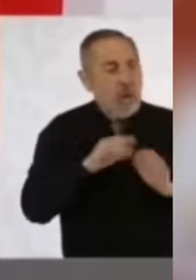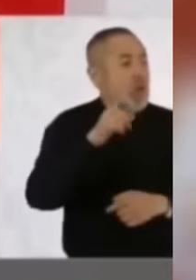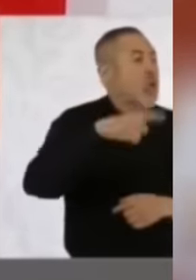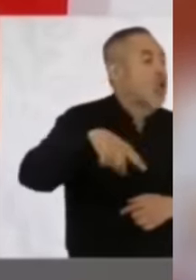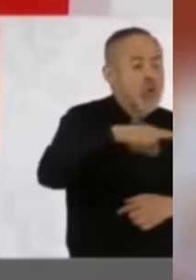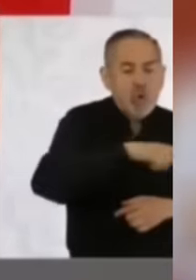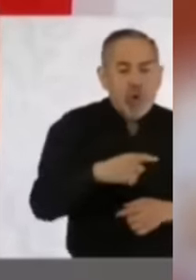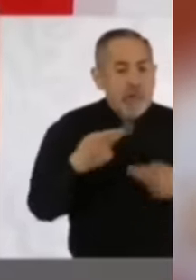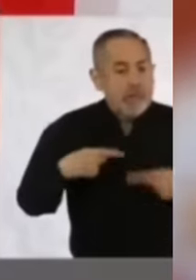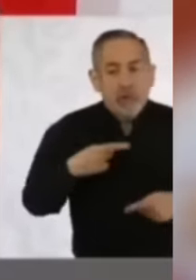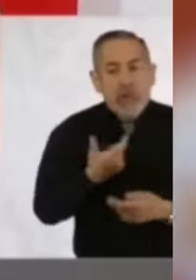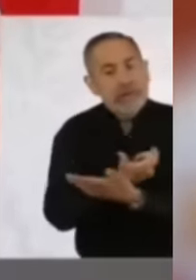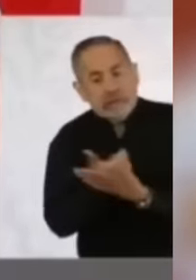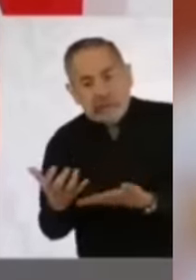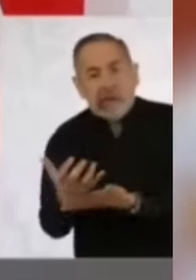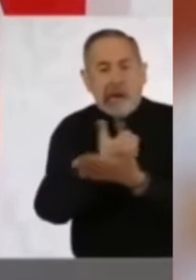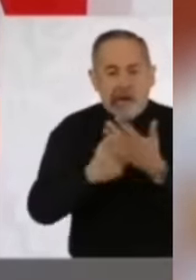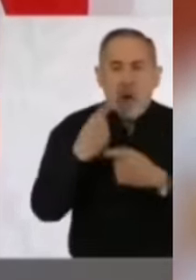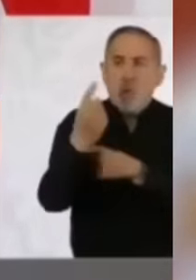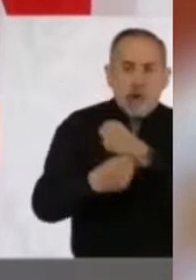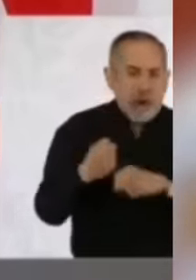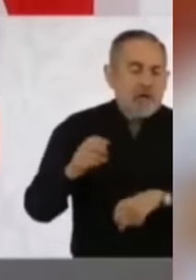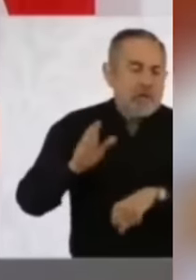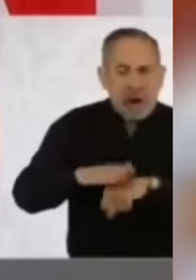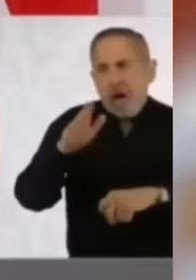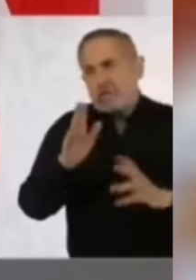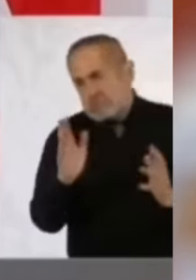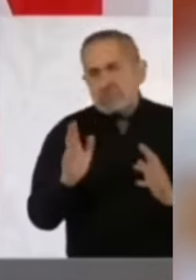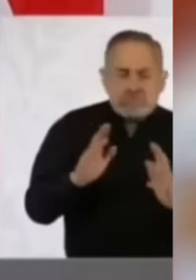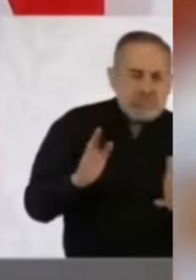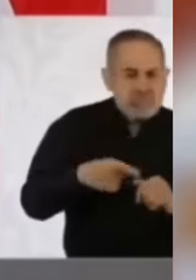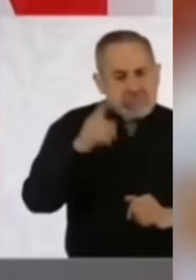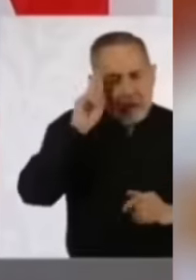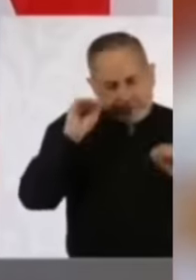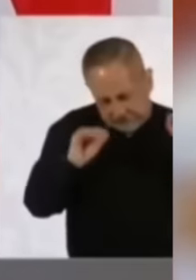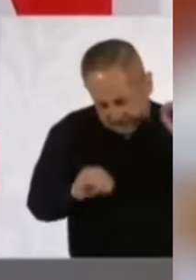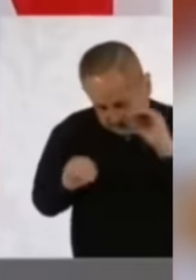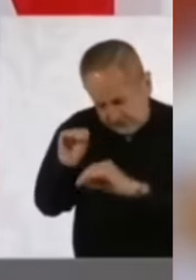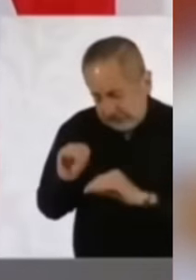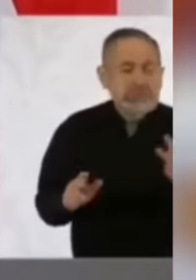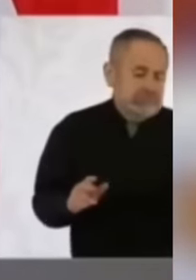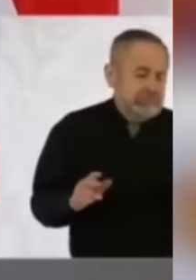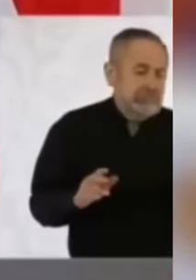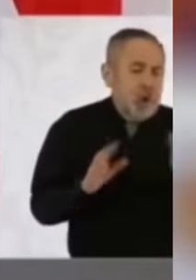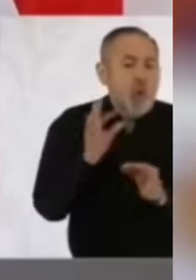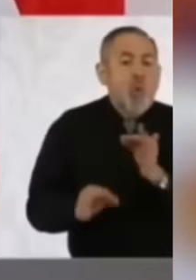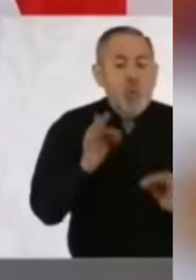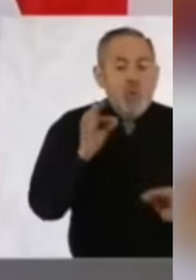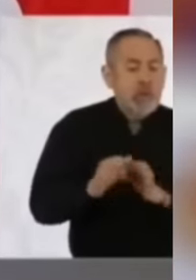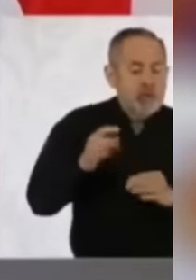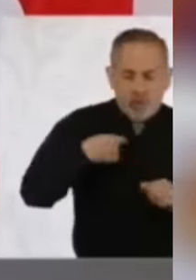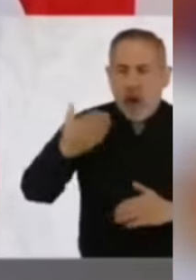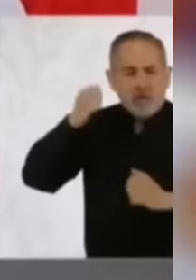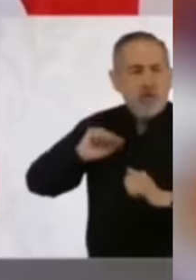ingresos para el próximo año y poder cumplir con todo lo que nos